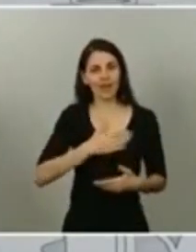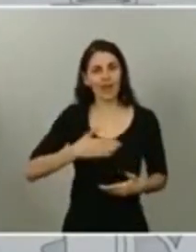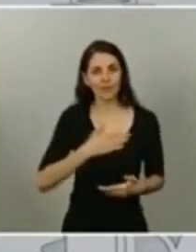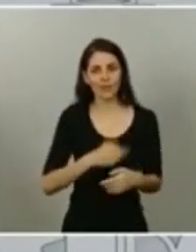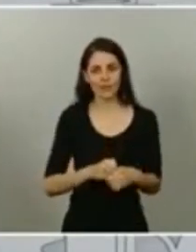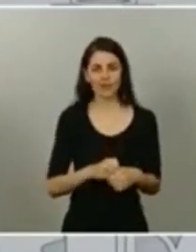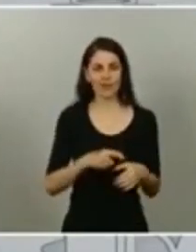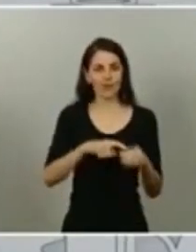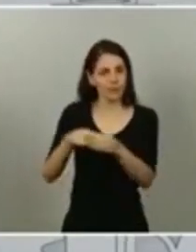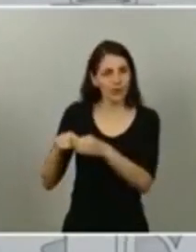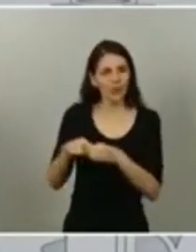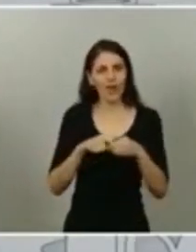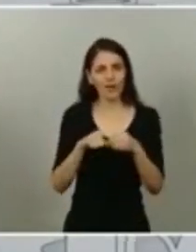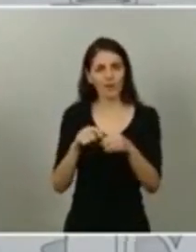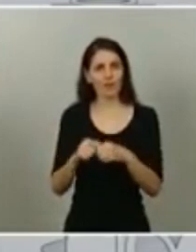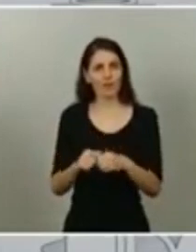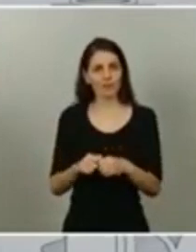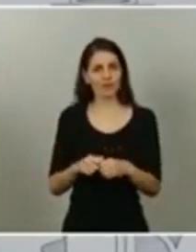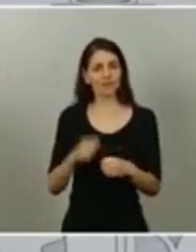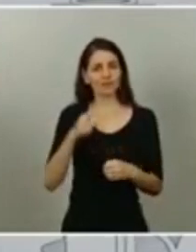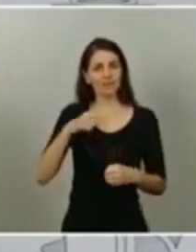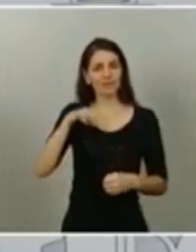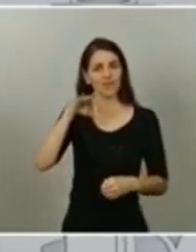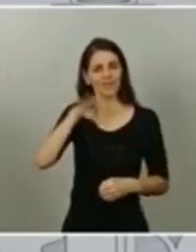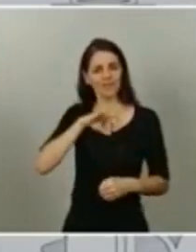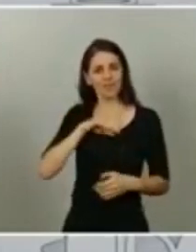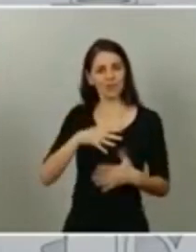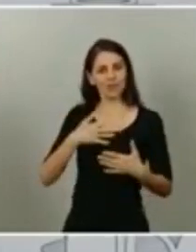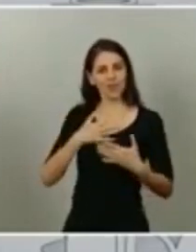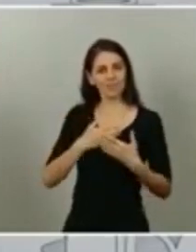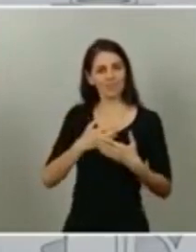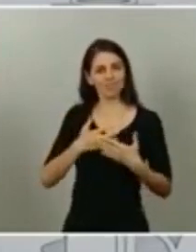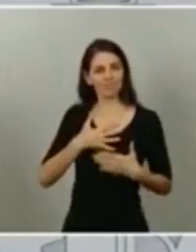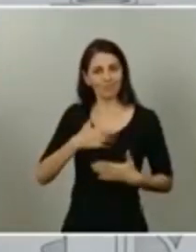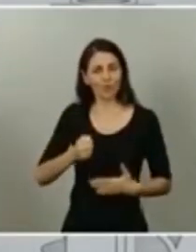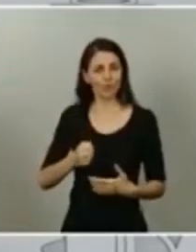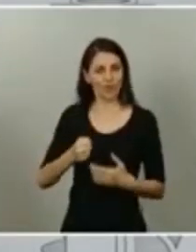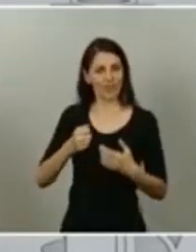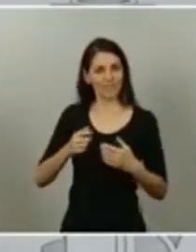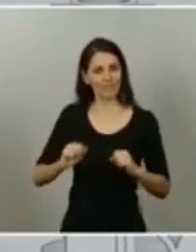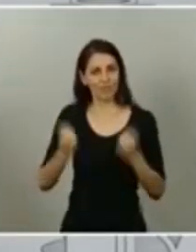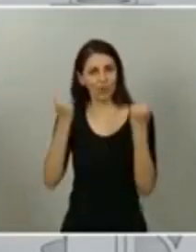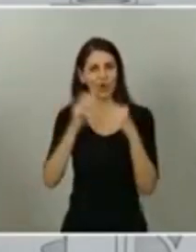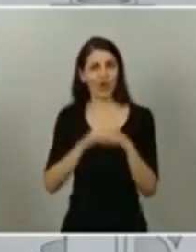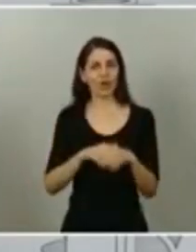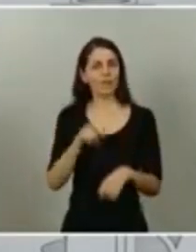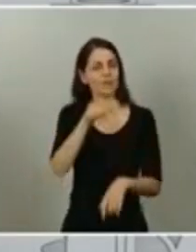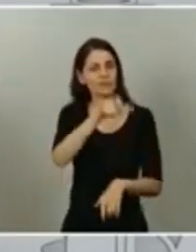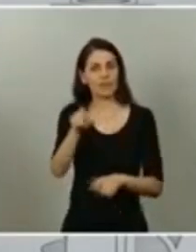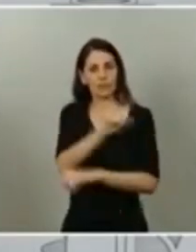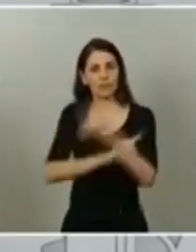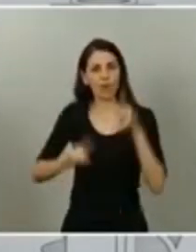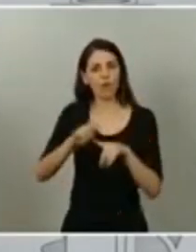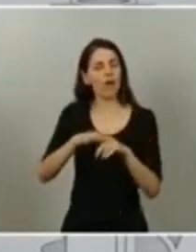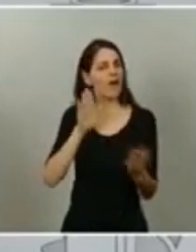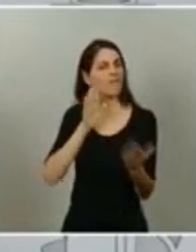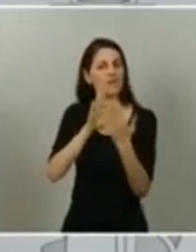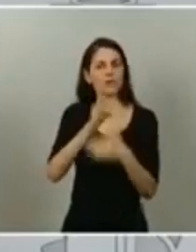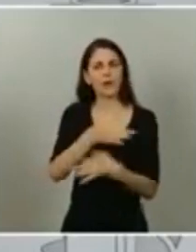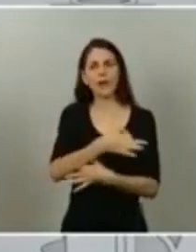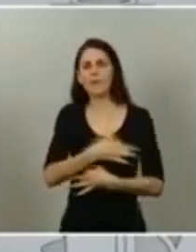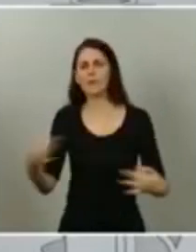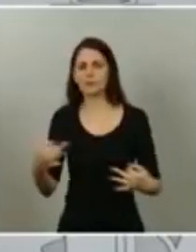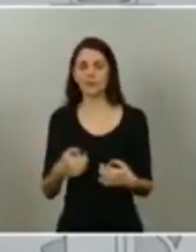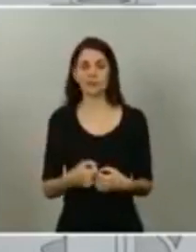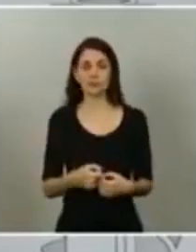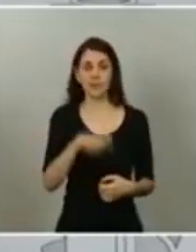han sido comprensivos, han hecho frente al sufrimiento y las dificultades de manera ejemplar. Todas esas personas que